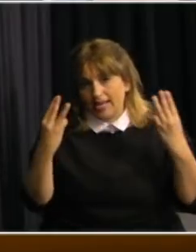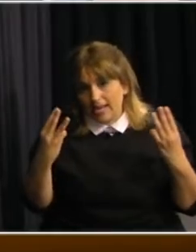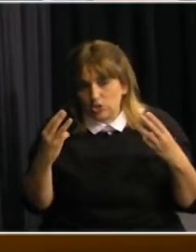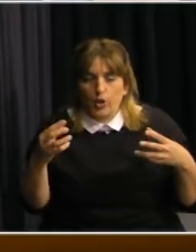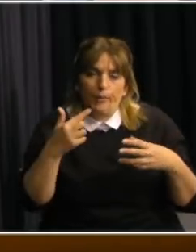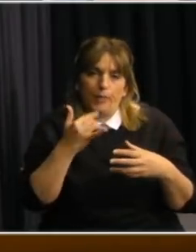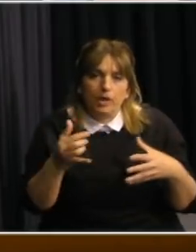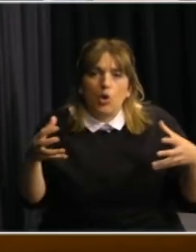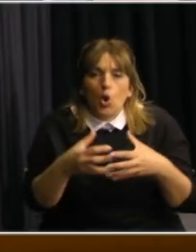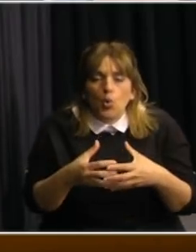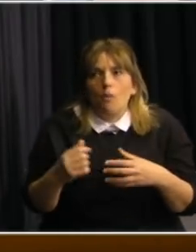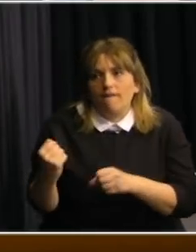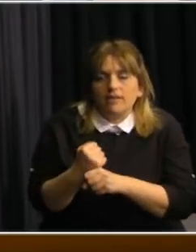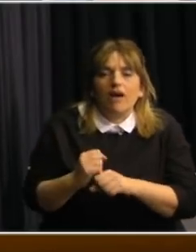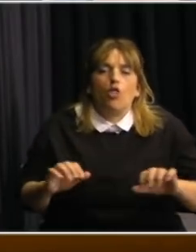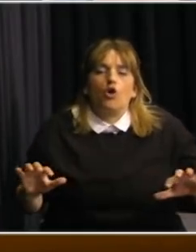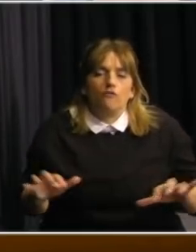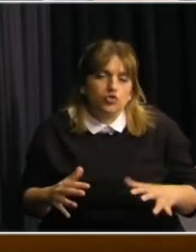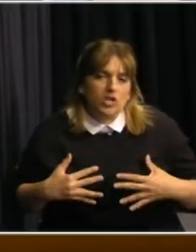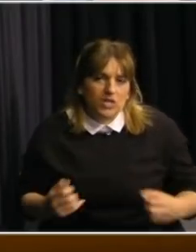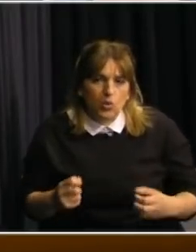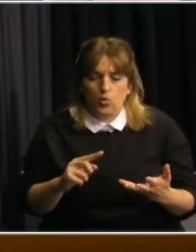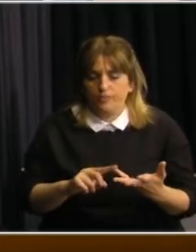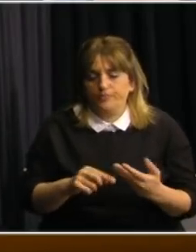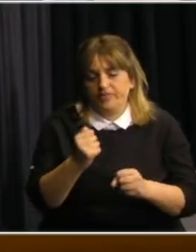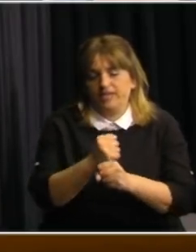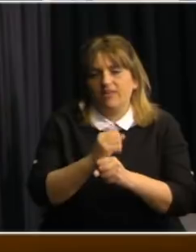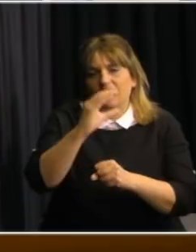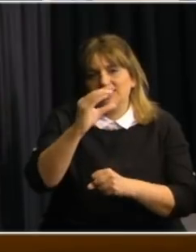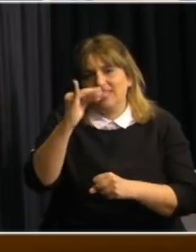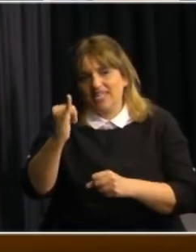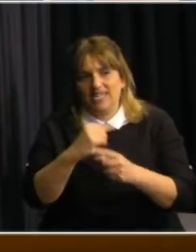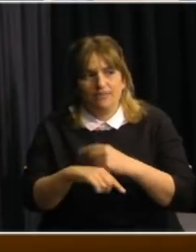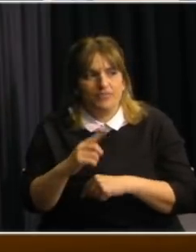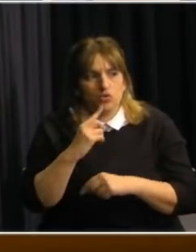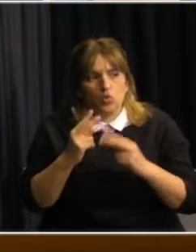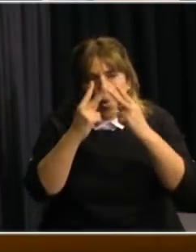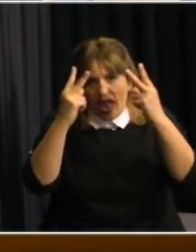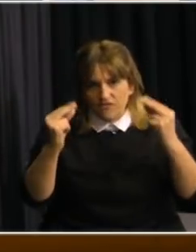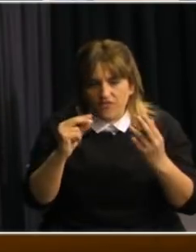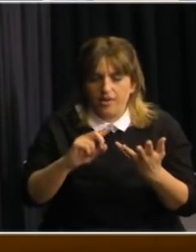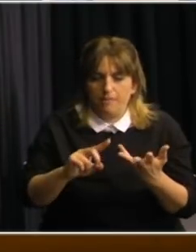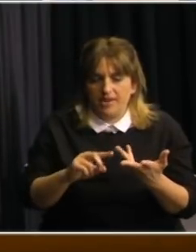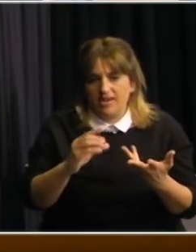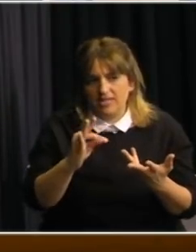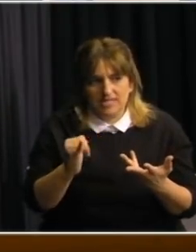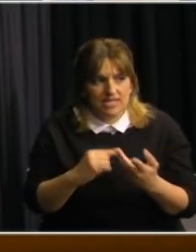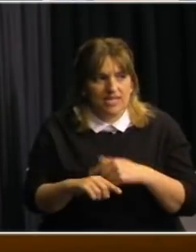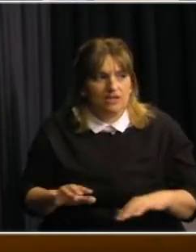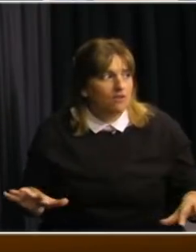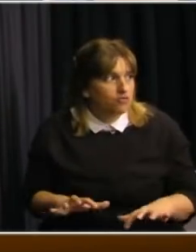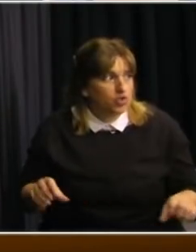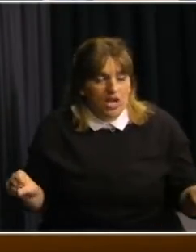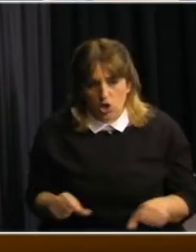Por ejemplo, personal de la salud, personal que trabaja en los CTI, enfermera del CTI, el personal que hace los